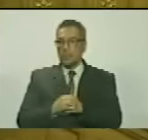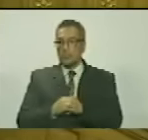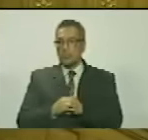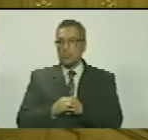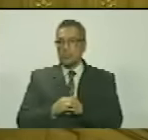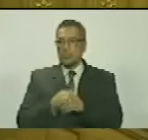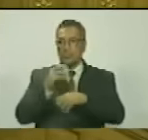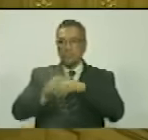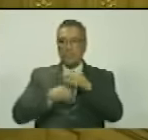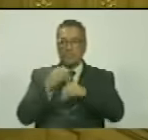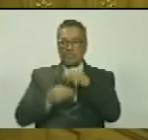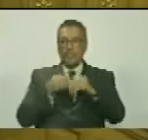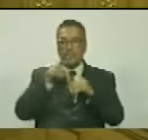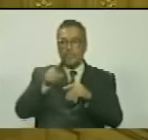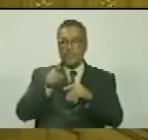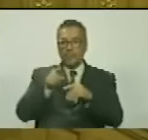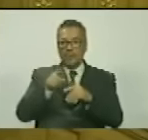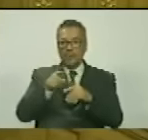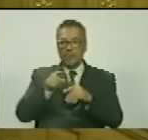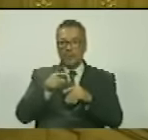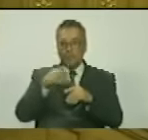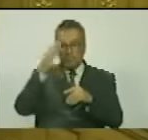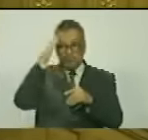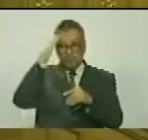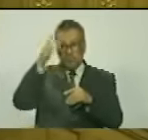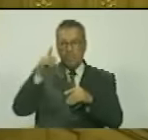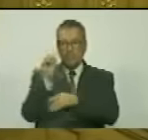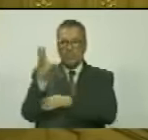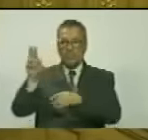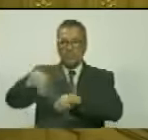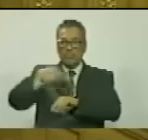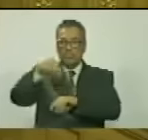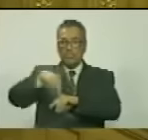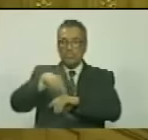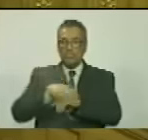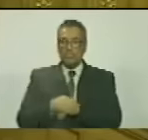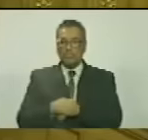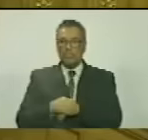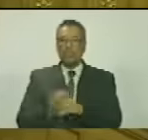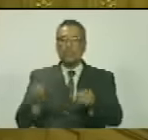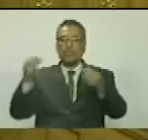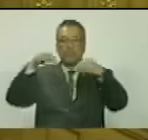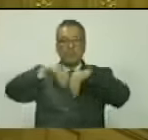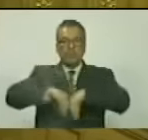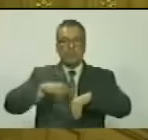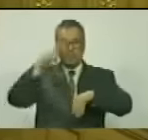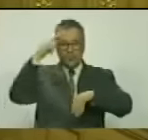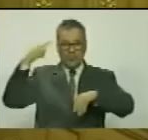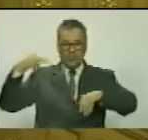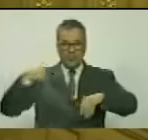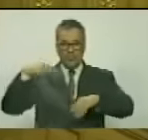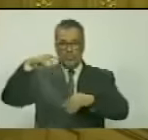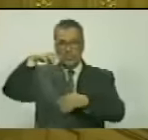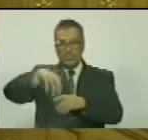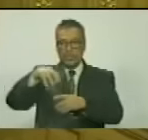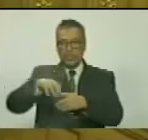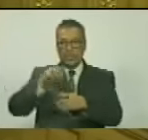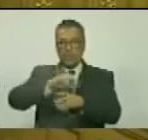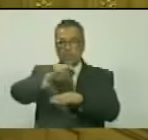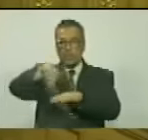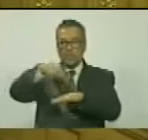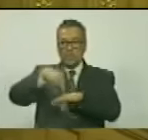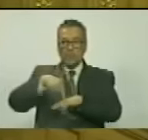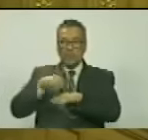establece que es competencia de la Asamblea Nacional acordar los honores del Panteón Nacional